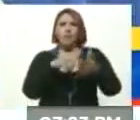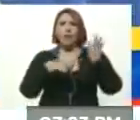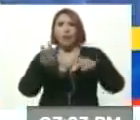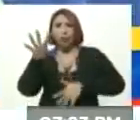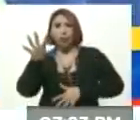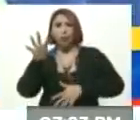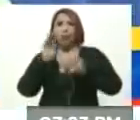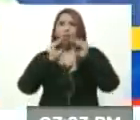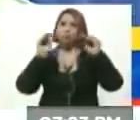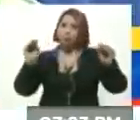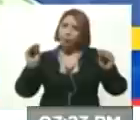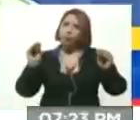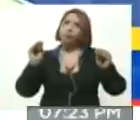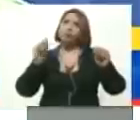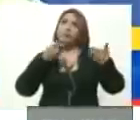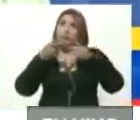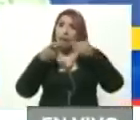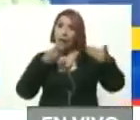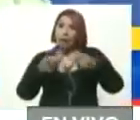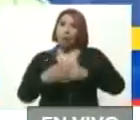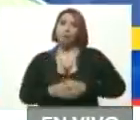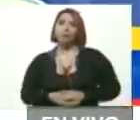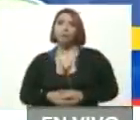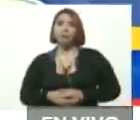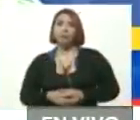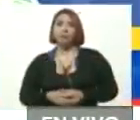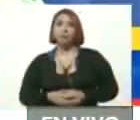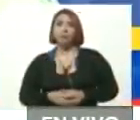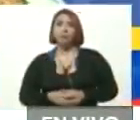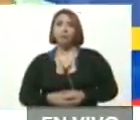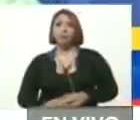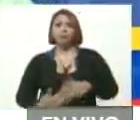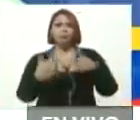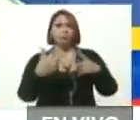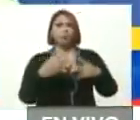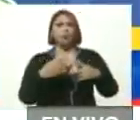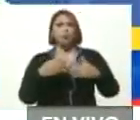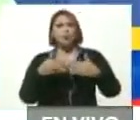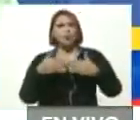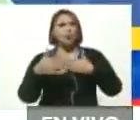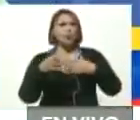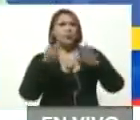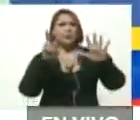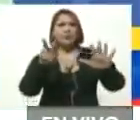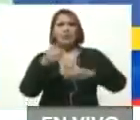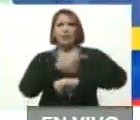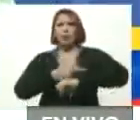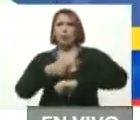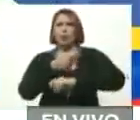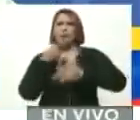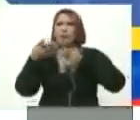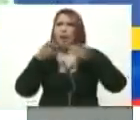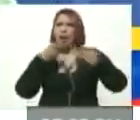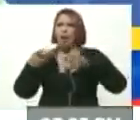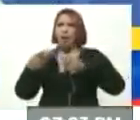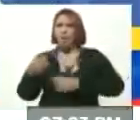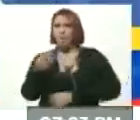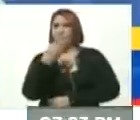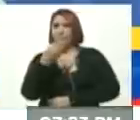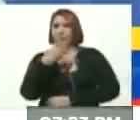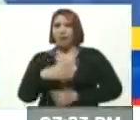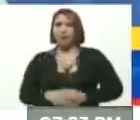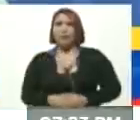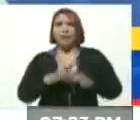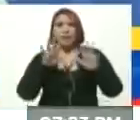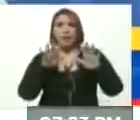llamé al diálogo y se instaló en cadena nacional durante siete horas un diálogo en el Palacio Miraflores, aquel 10 y 11 de